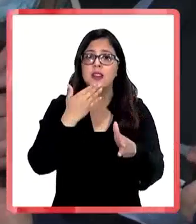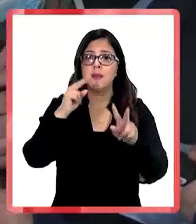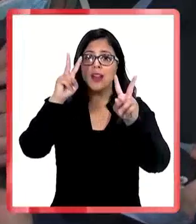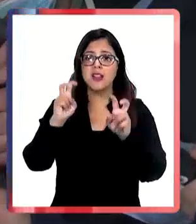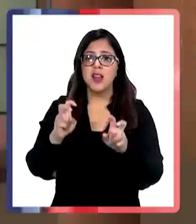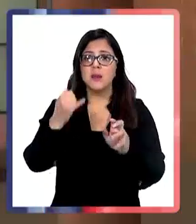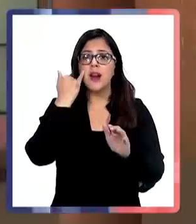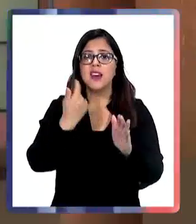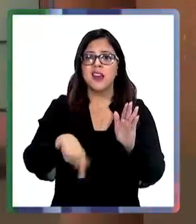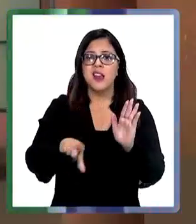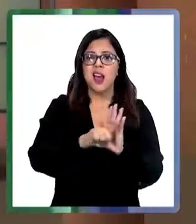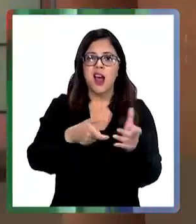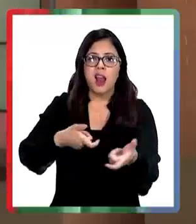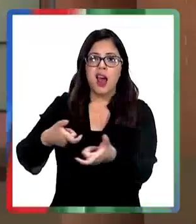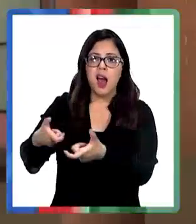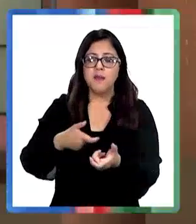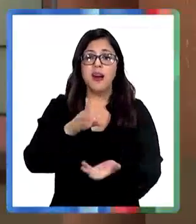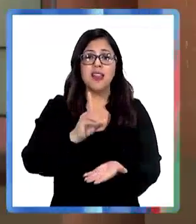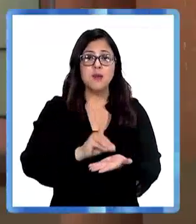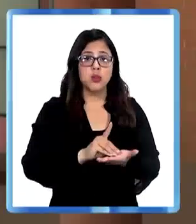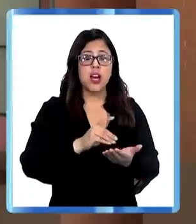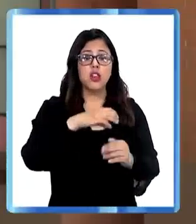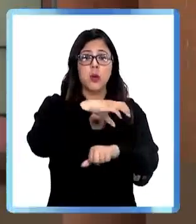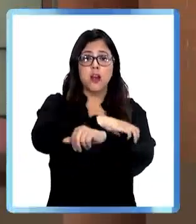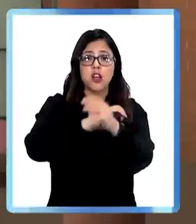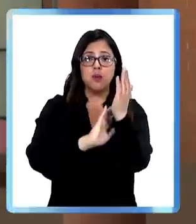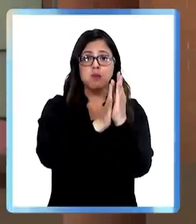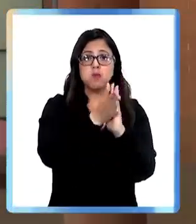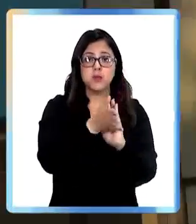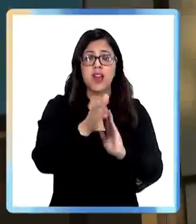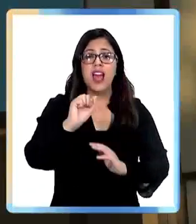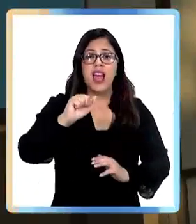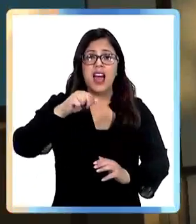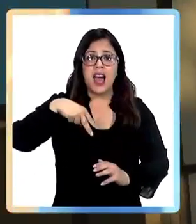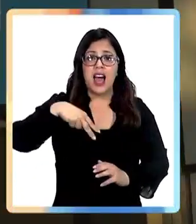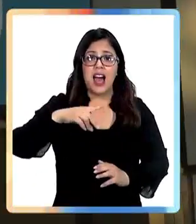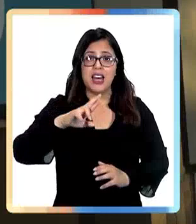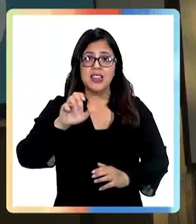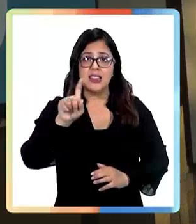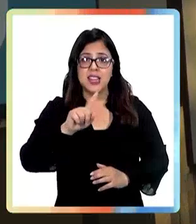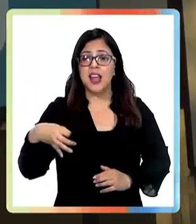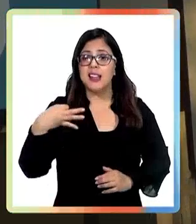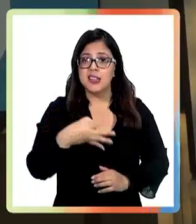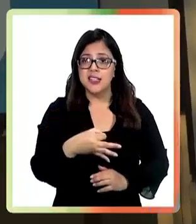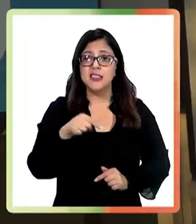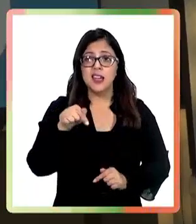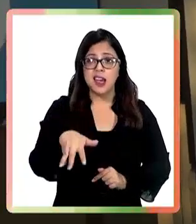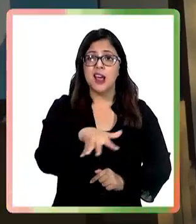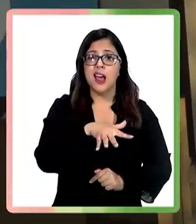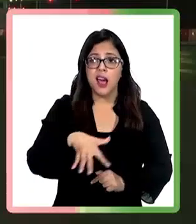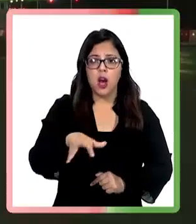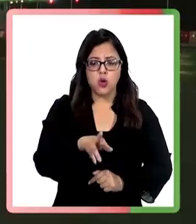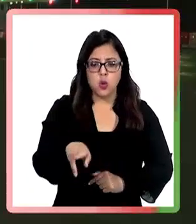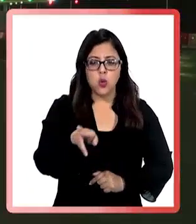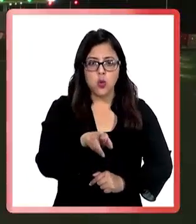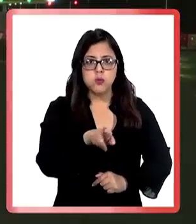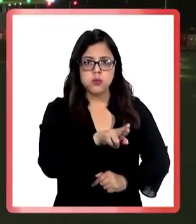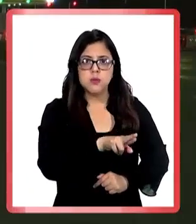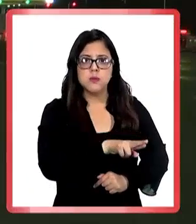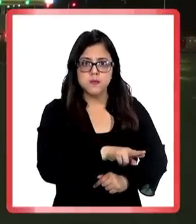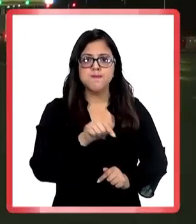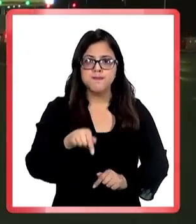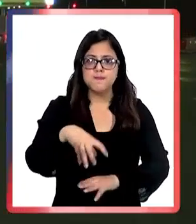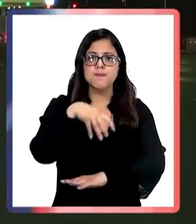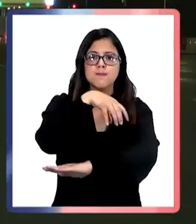de control de armas. El diputado por la Araucanía, Andrés Joanet, señaló que lamentablemente estas situaciones se están repitiendo con mucha